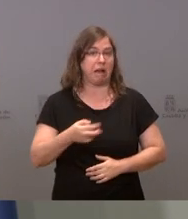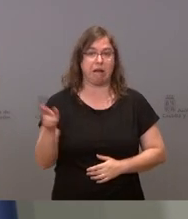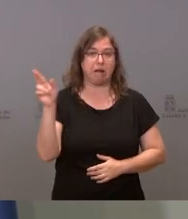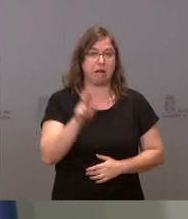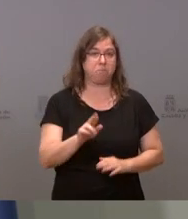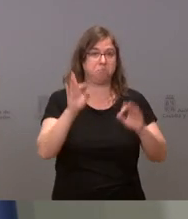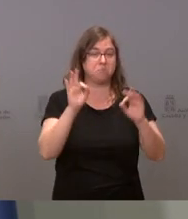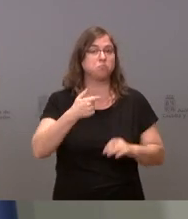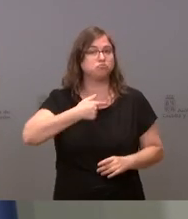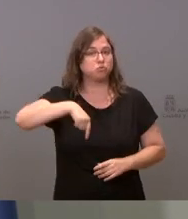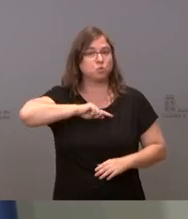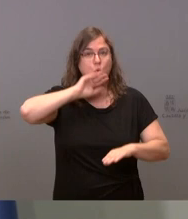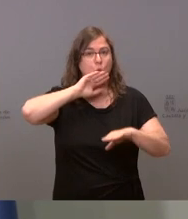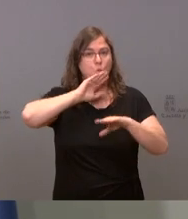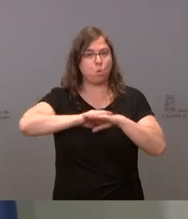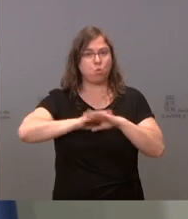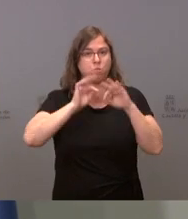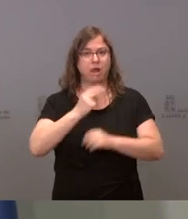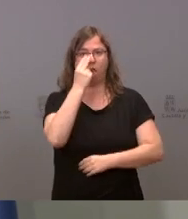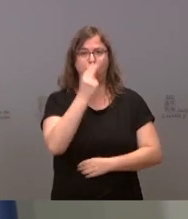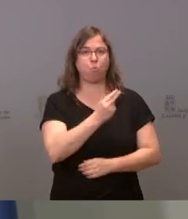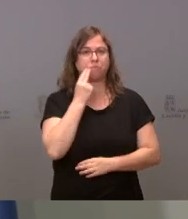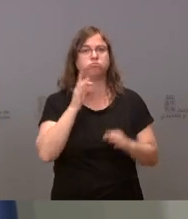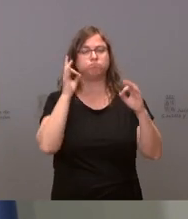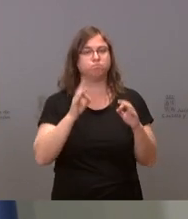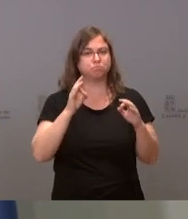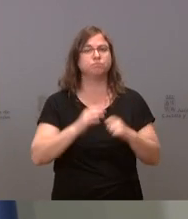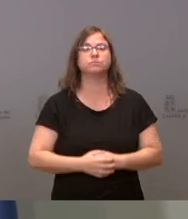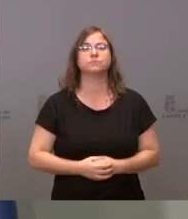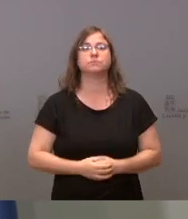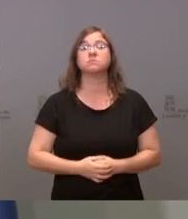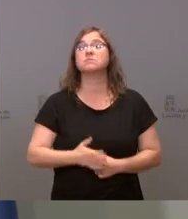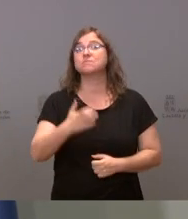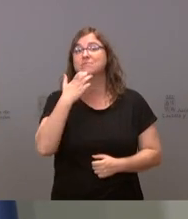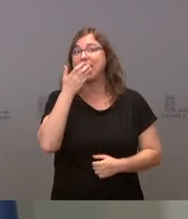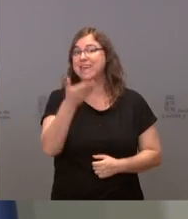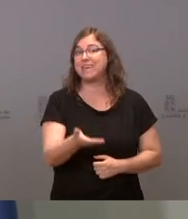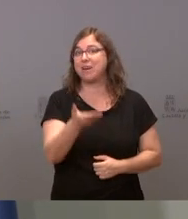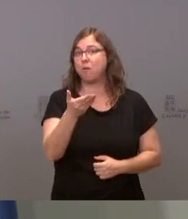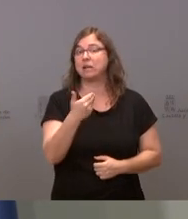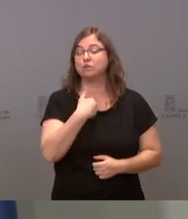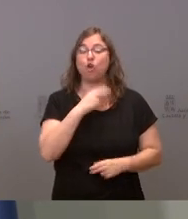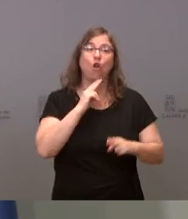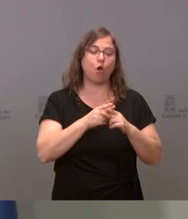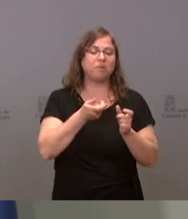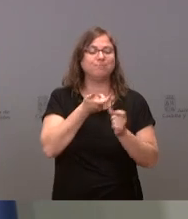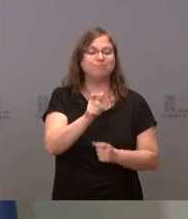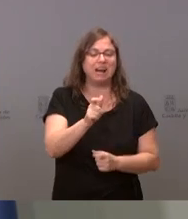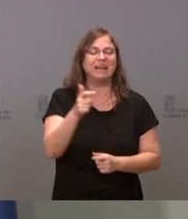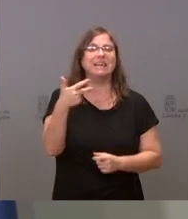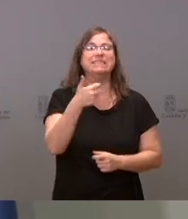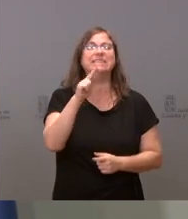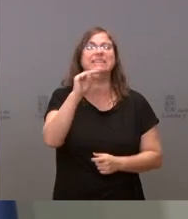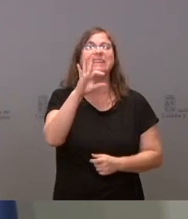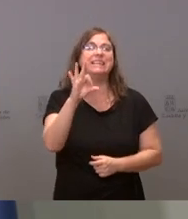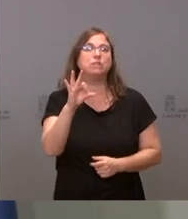cumpliendo con nuestro compromiso. si lo importante es si yo le llamo chiringuitos o no, pues a este le parece lo